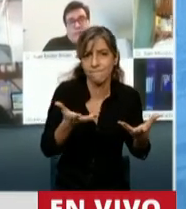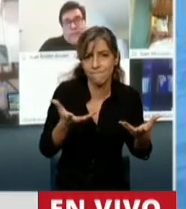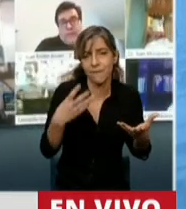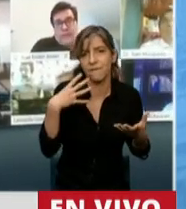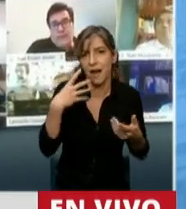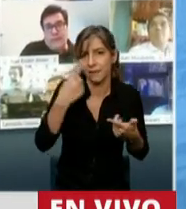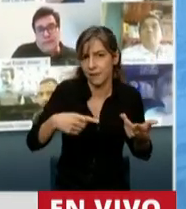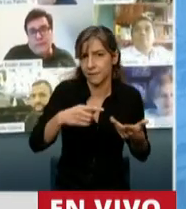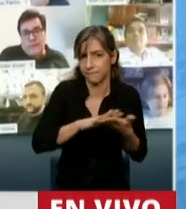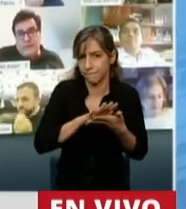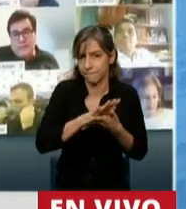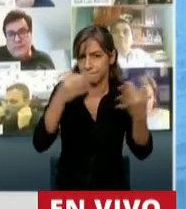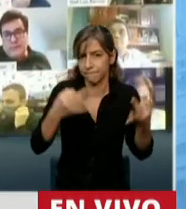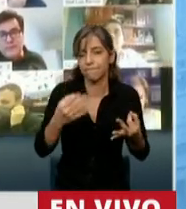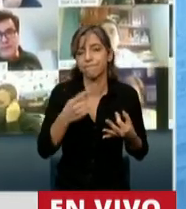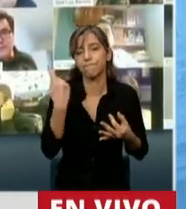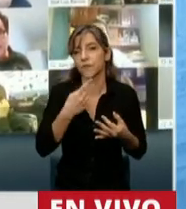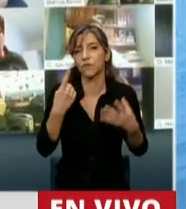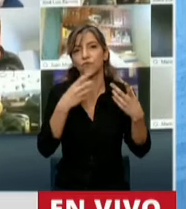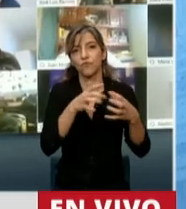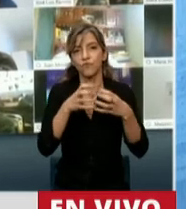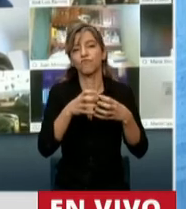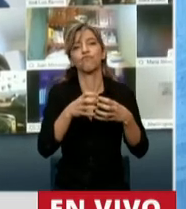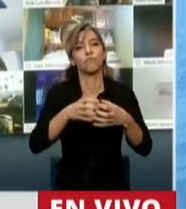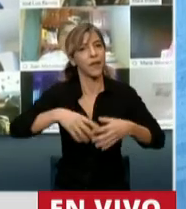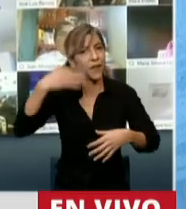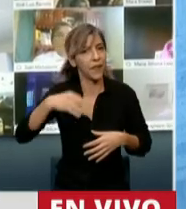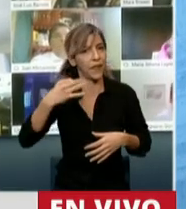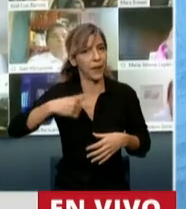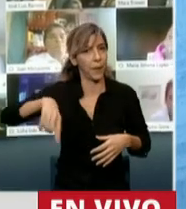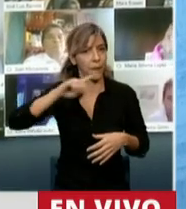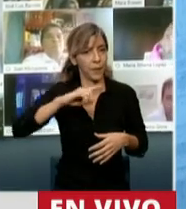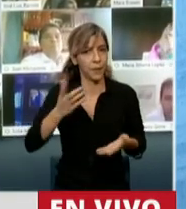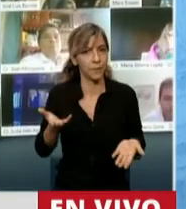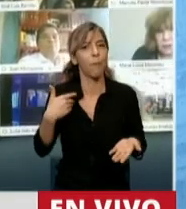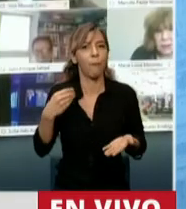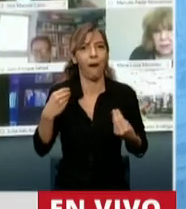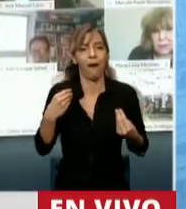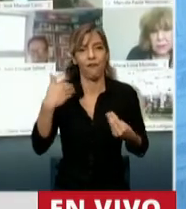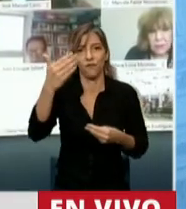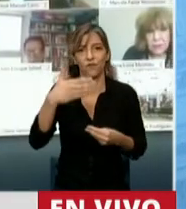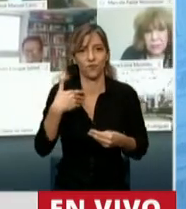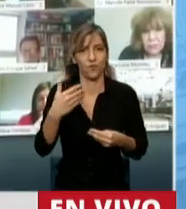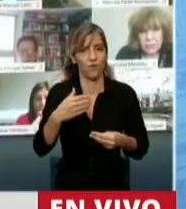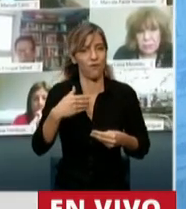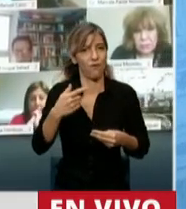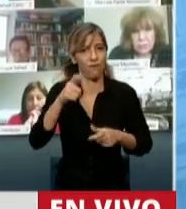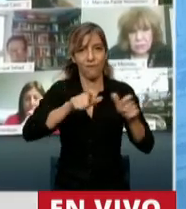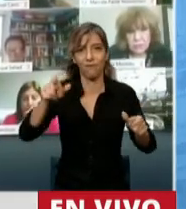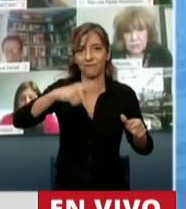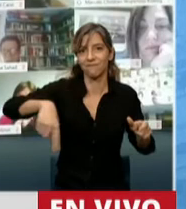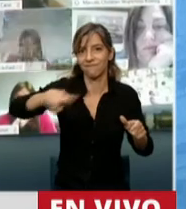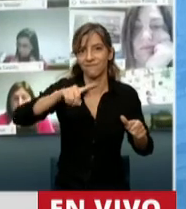tenemos es un gran debate sobre una reforma tributaria que aliente la inversión y que le haga más fácil la vida al contribuyente.